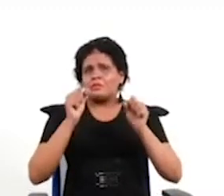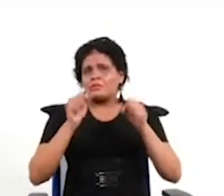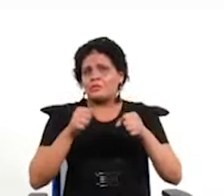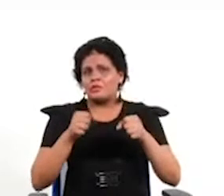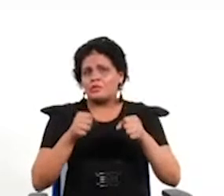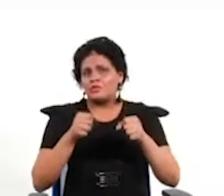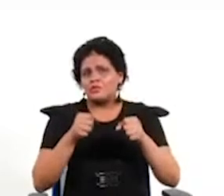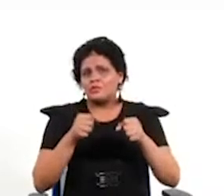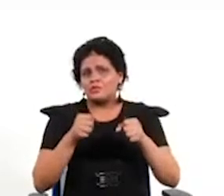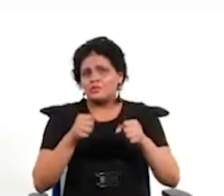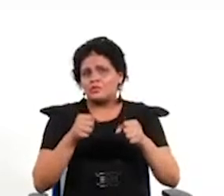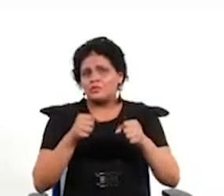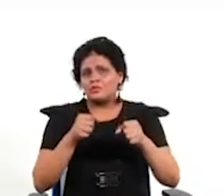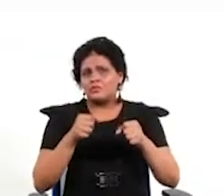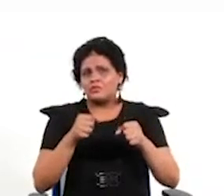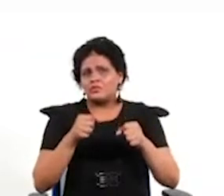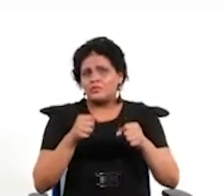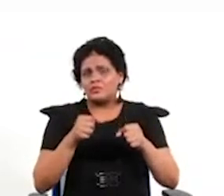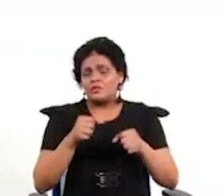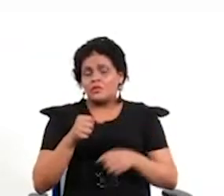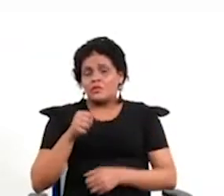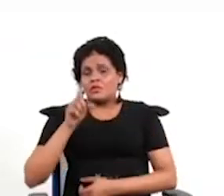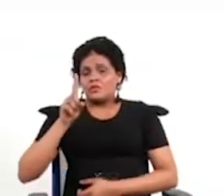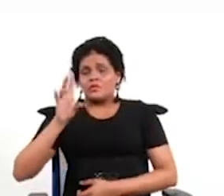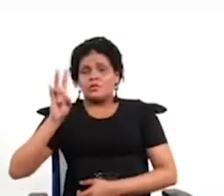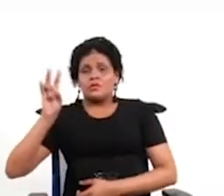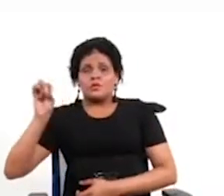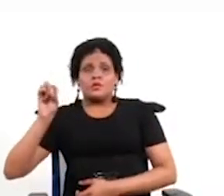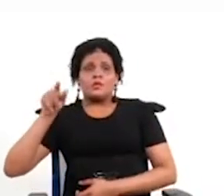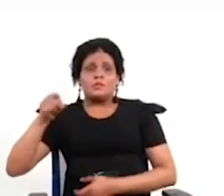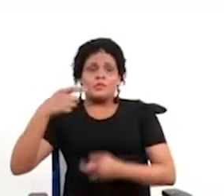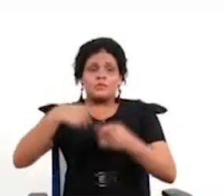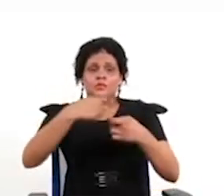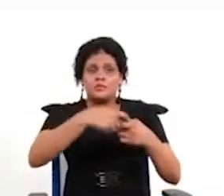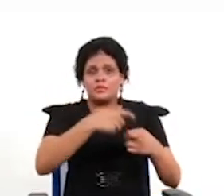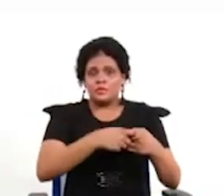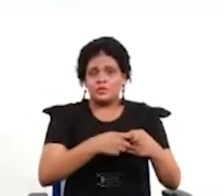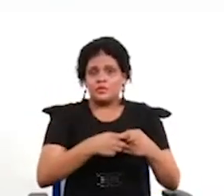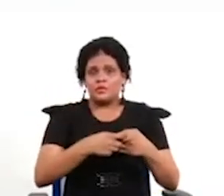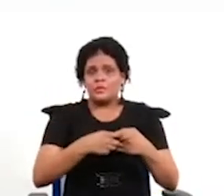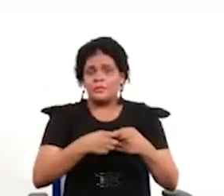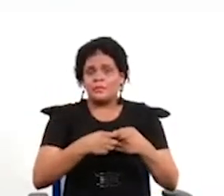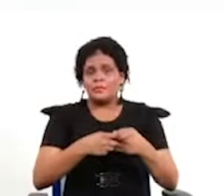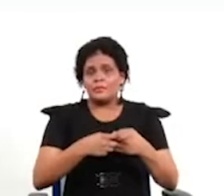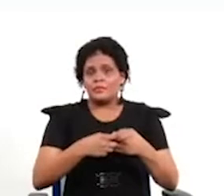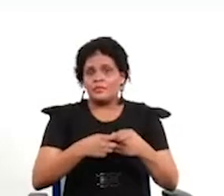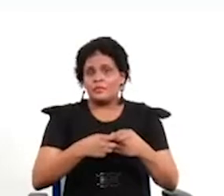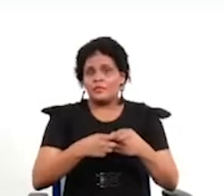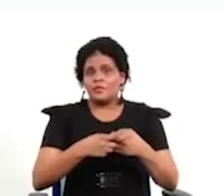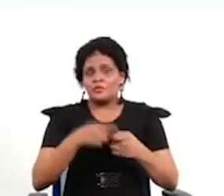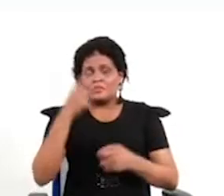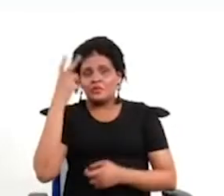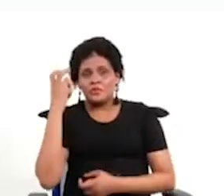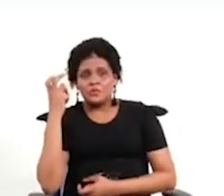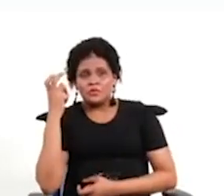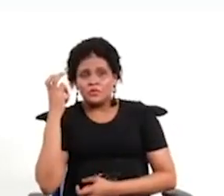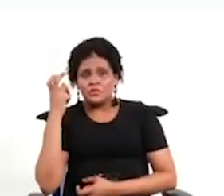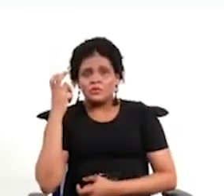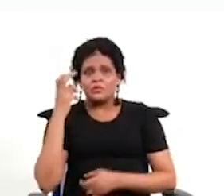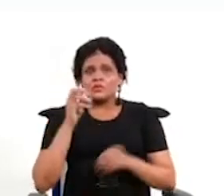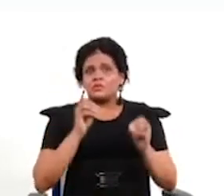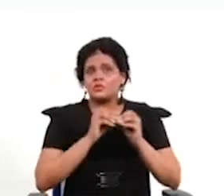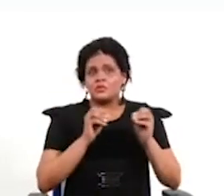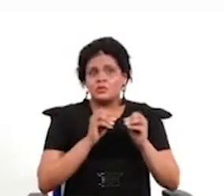que los procedimientos participativos dados en contextos autoritarios o híbridos, como por ejemplo el